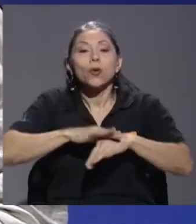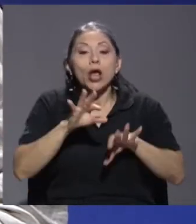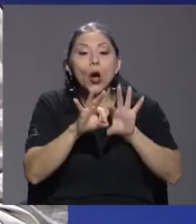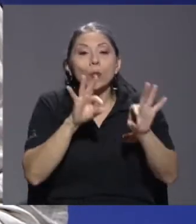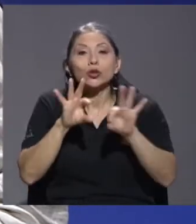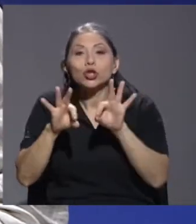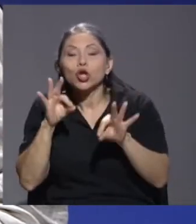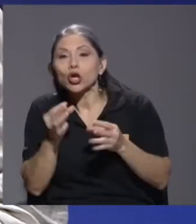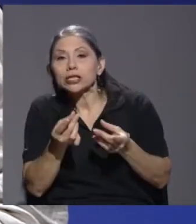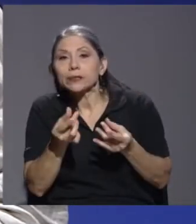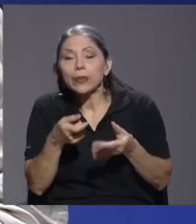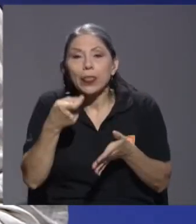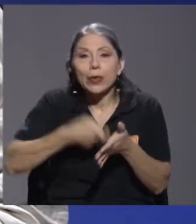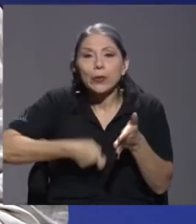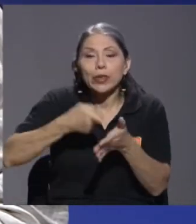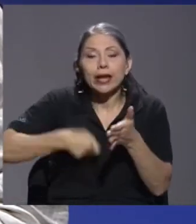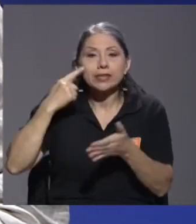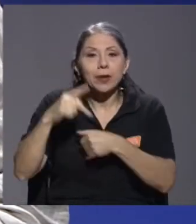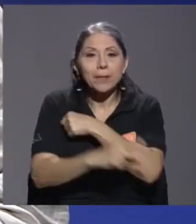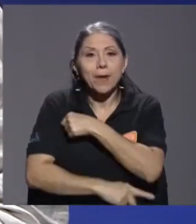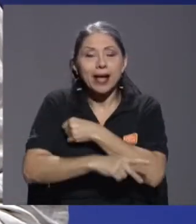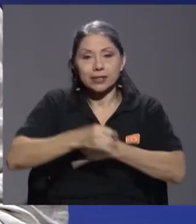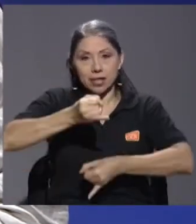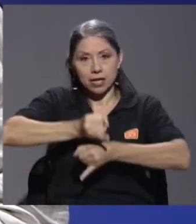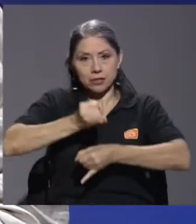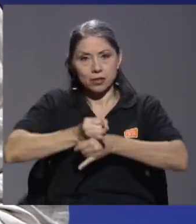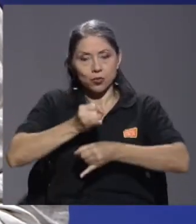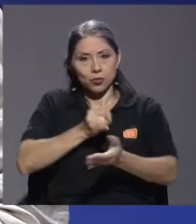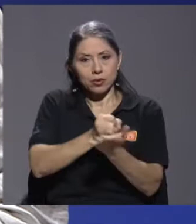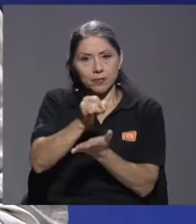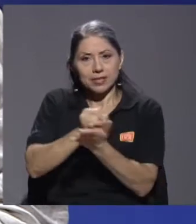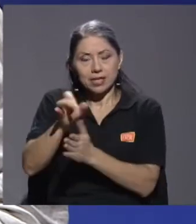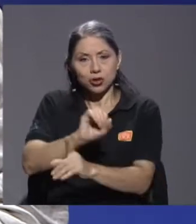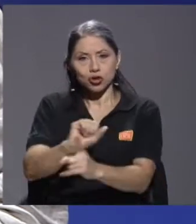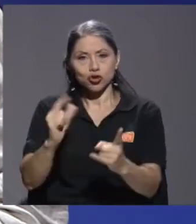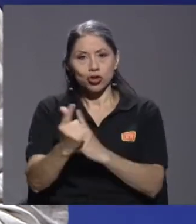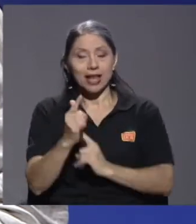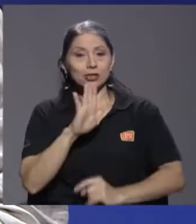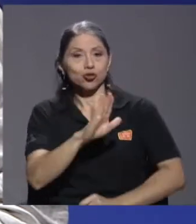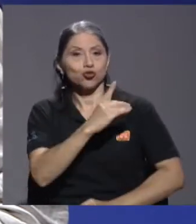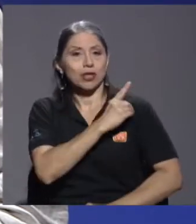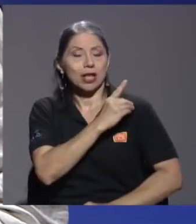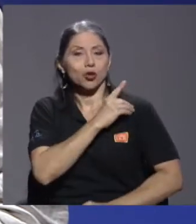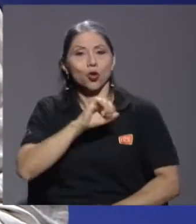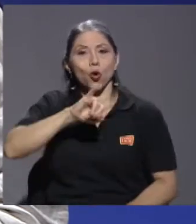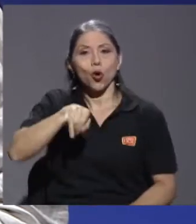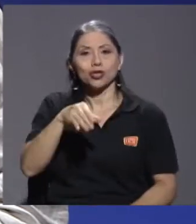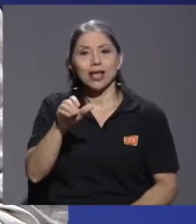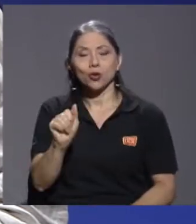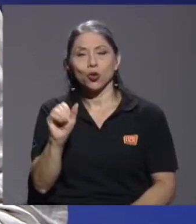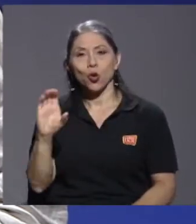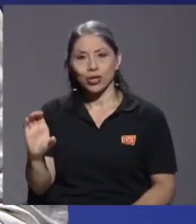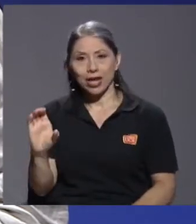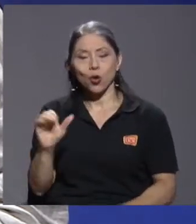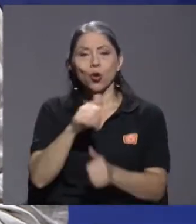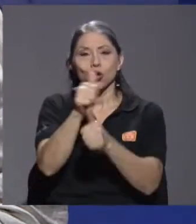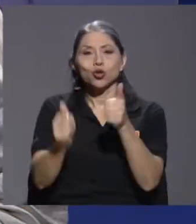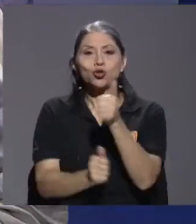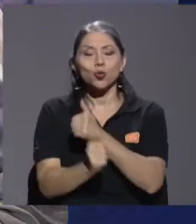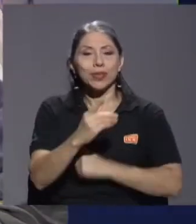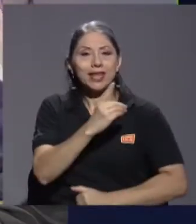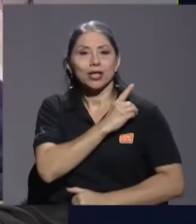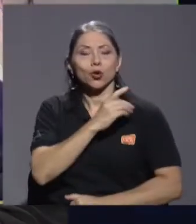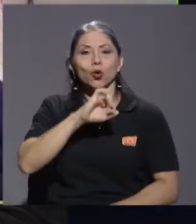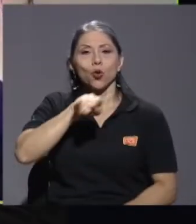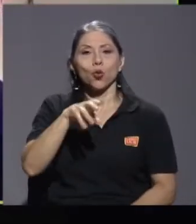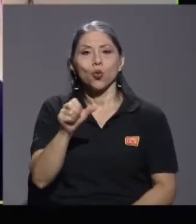para el país. Para eso, el Instituto de Investigaciones Sociales, en voz de su director José Antonio Cordero, de su subdirector Don